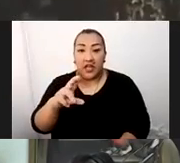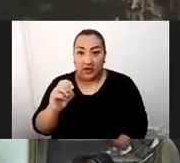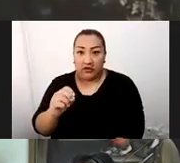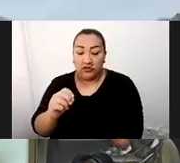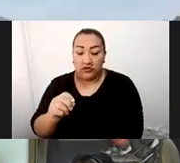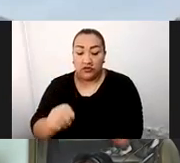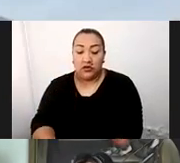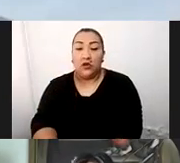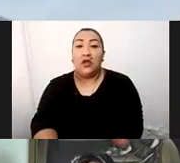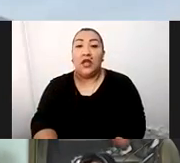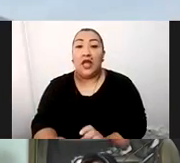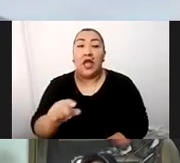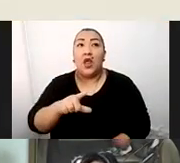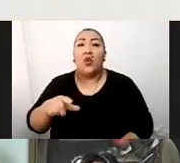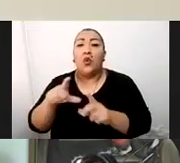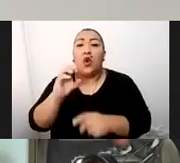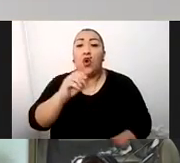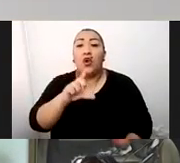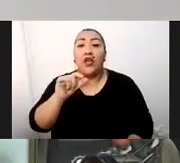Arqueológico de Ollantaytambo.